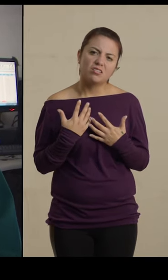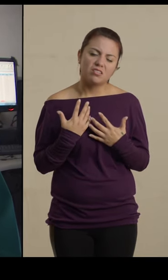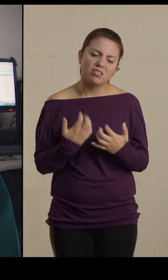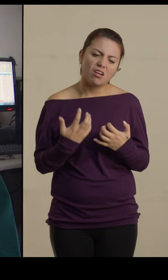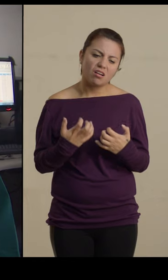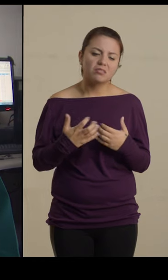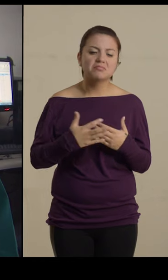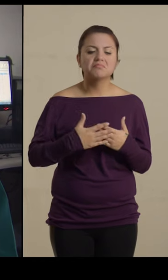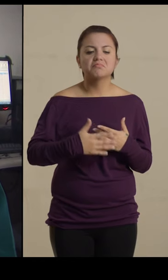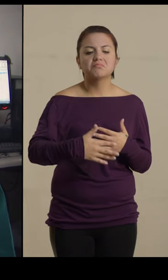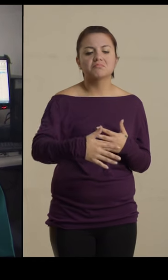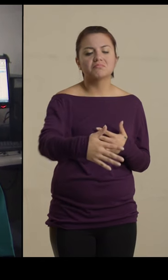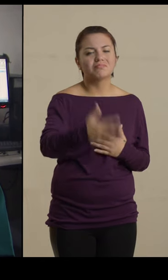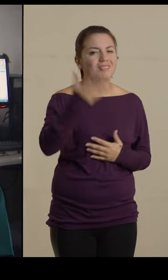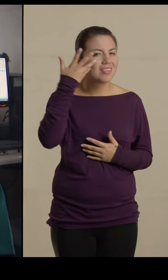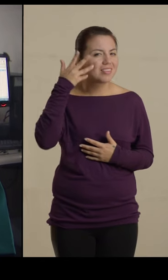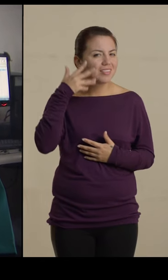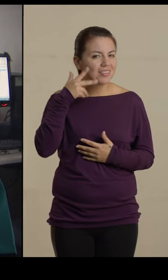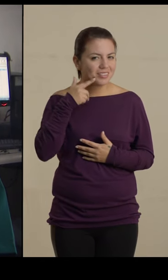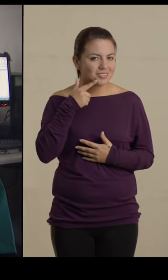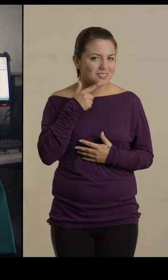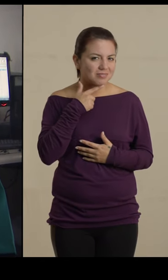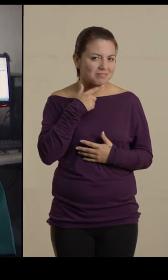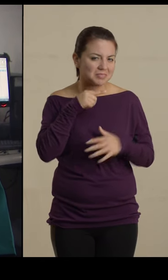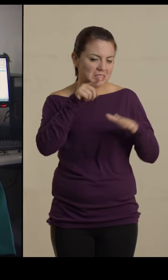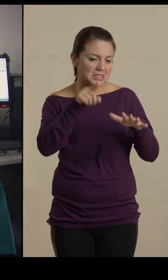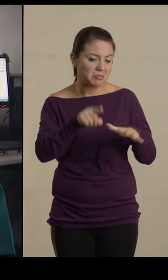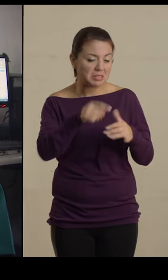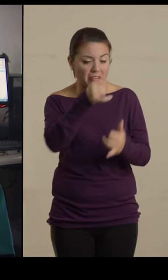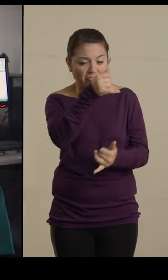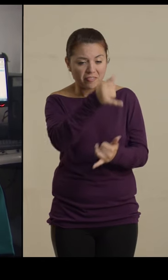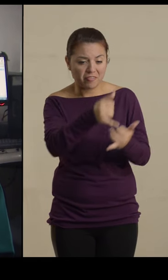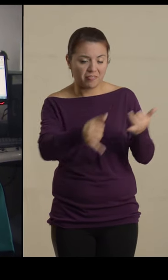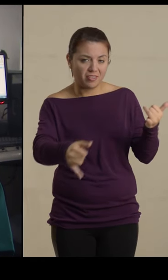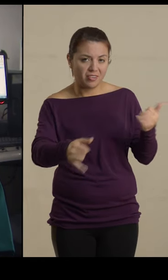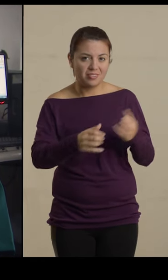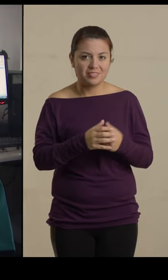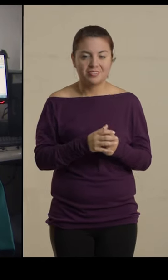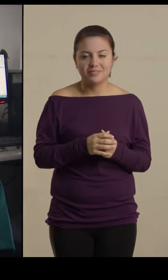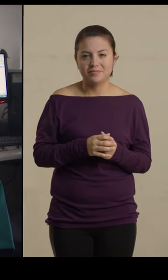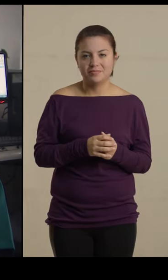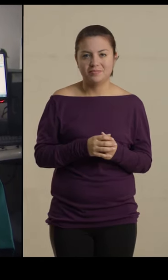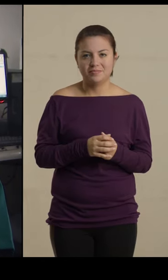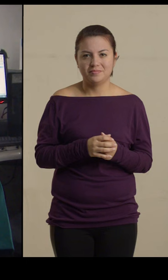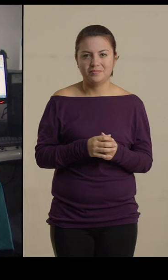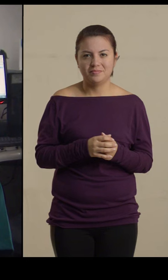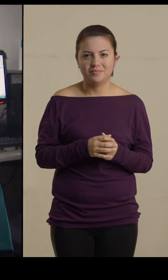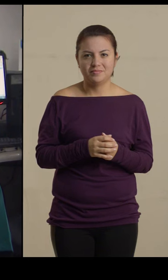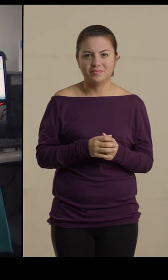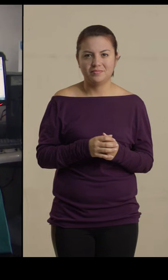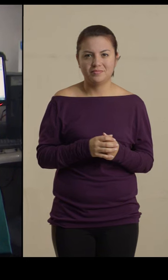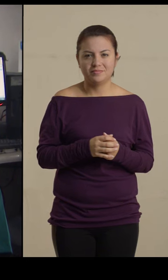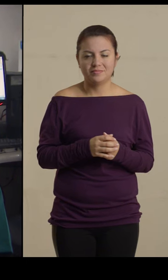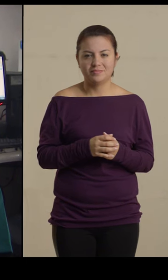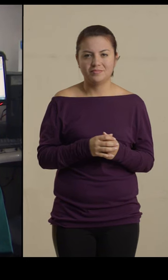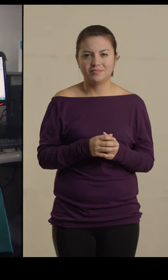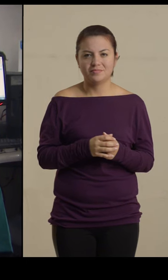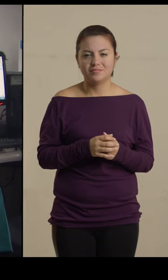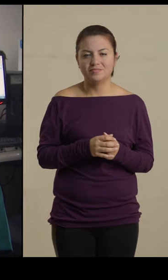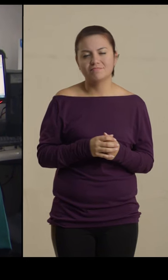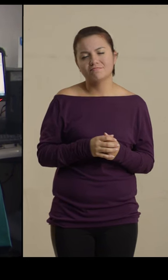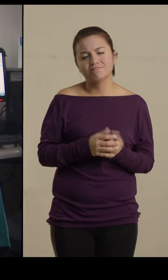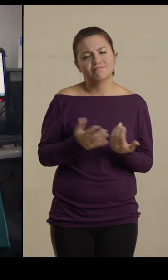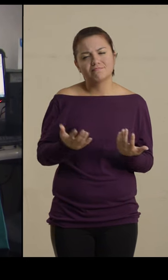apoyos. Me quiero disfrutar estos días. Estoy de semestre